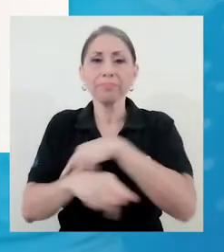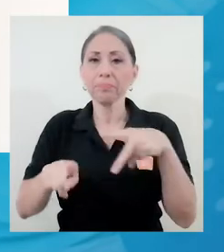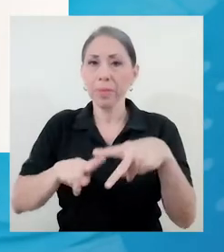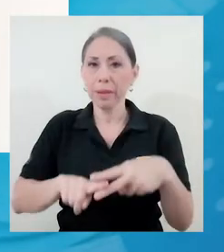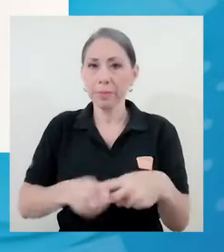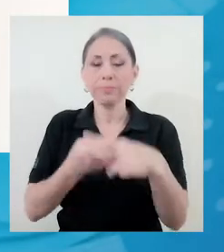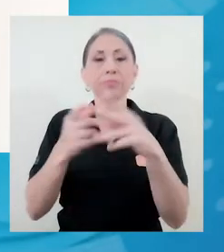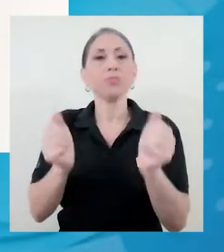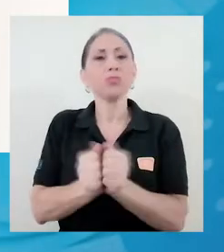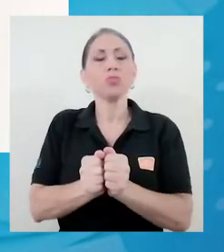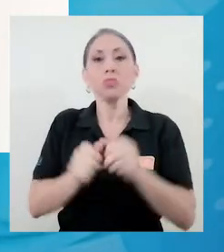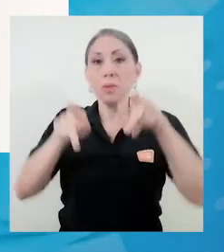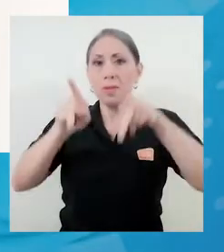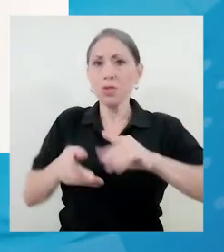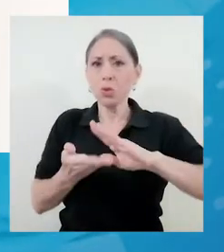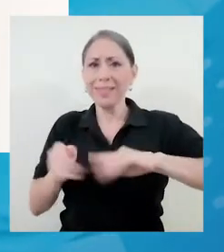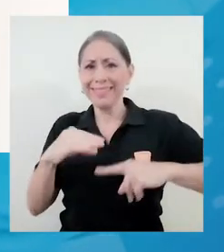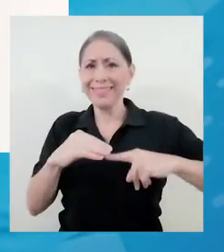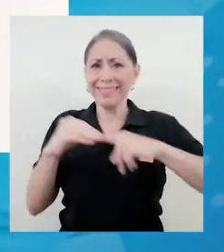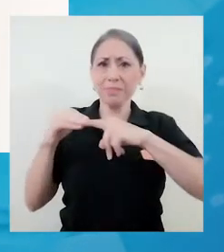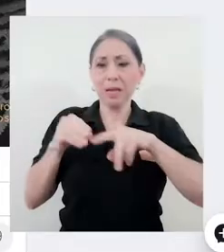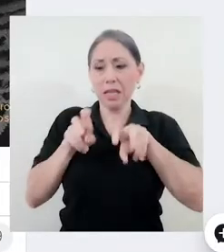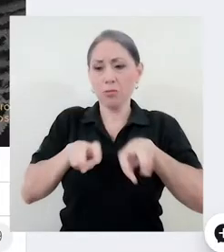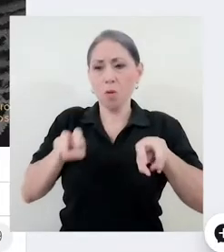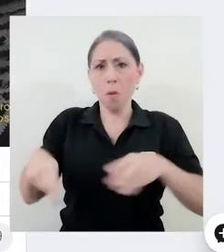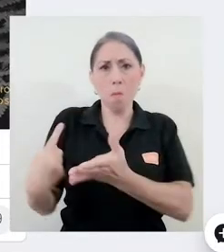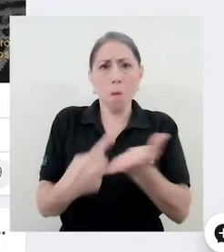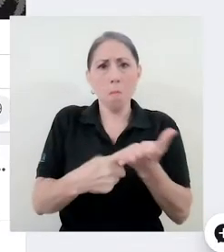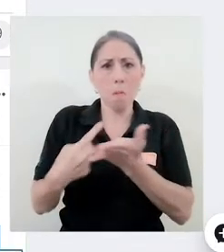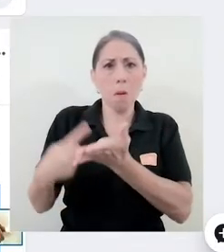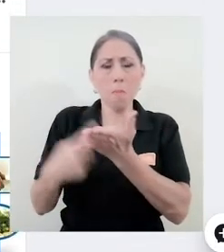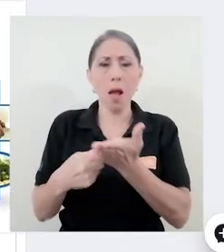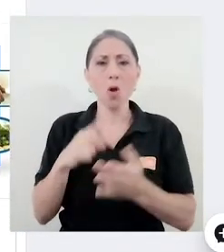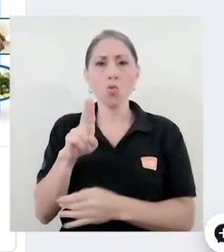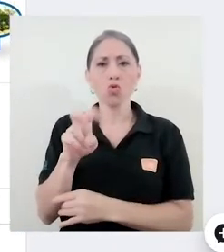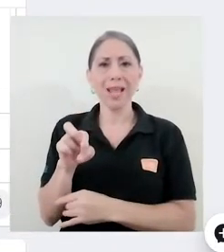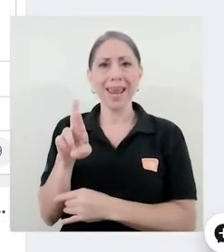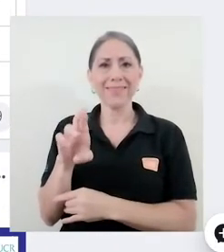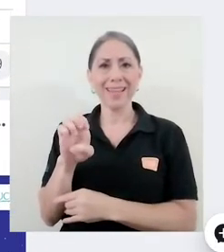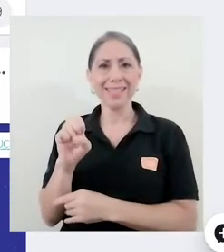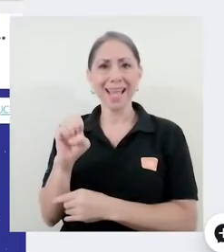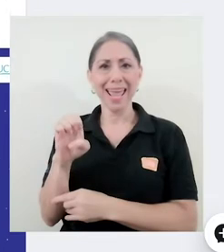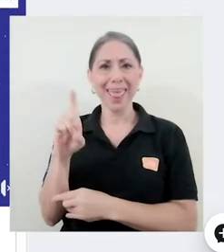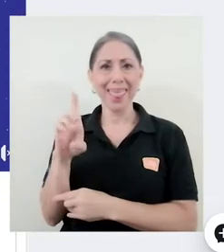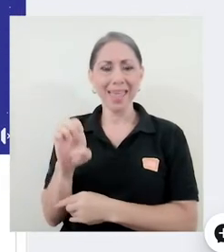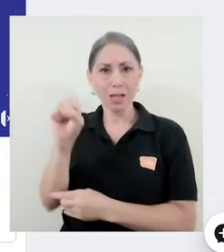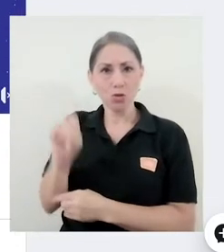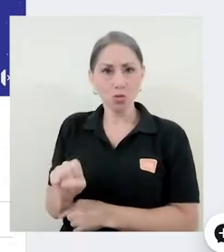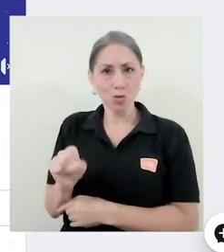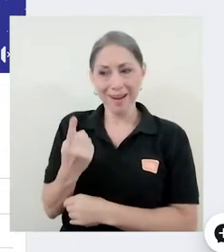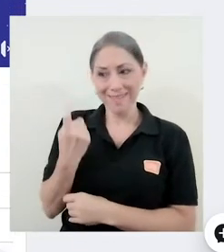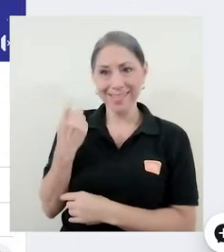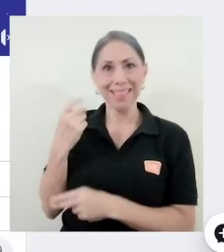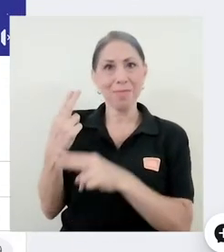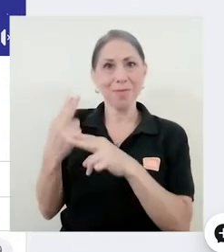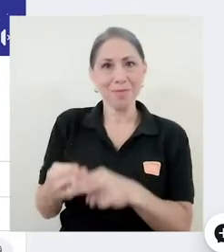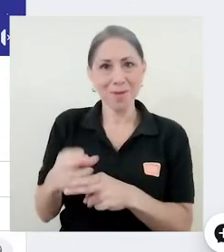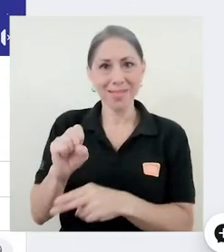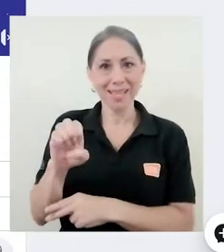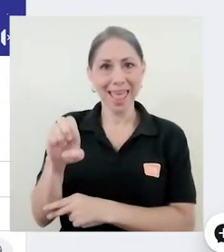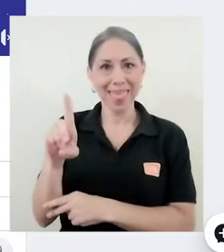Empezamos con un panel de expertos en la sede del sur, que recientemente fue esa sede de verdad.